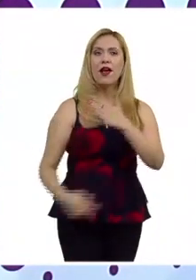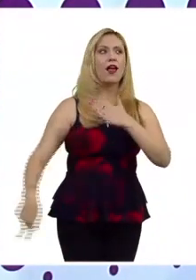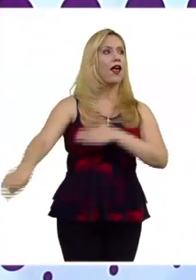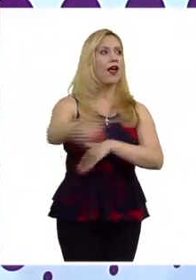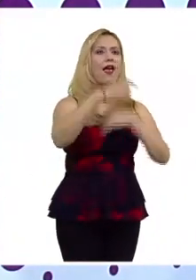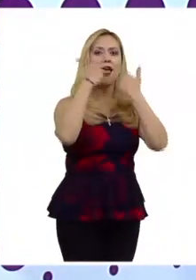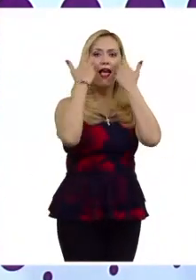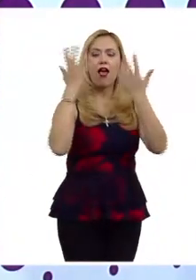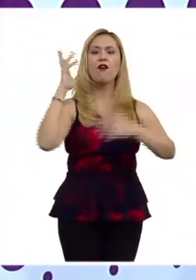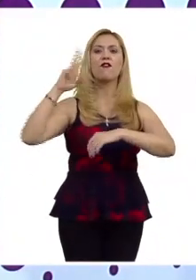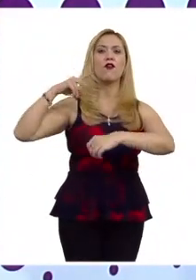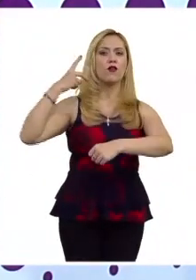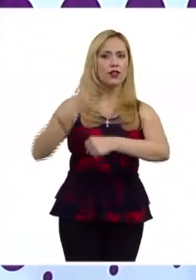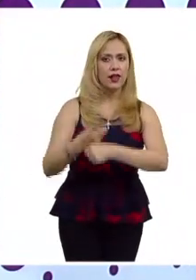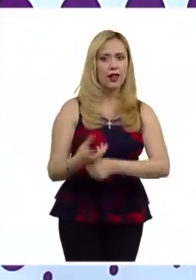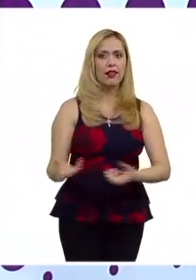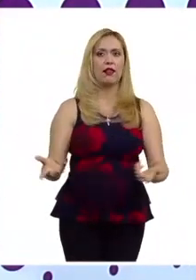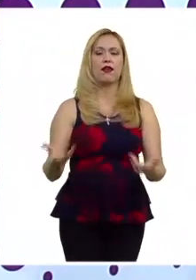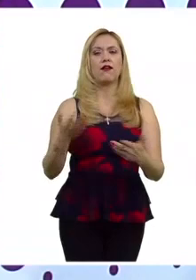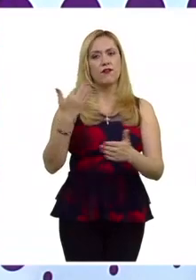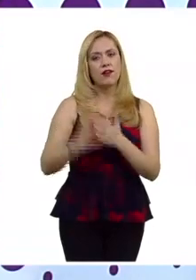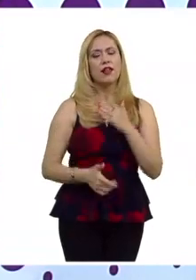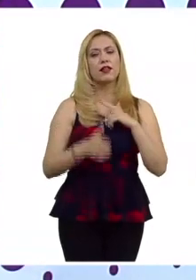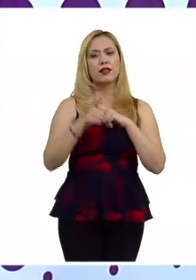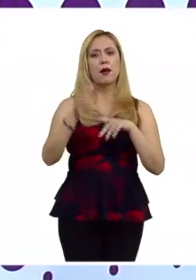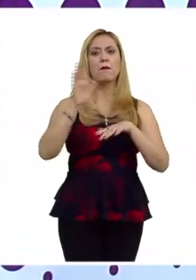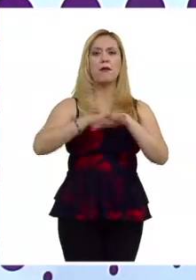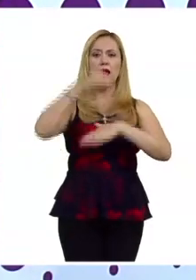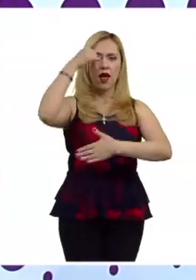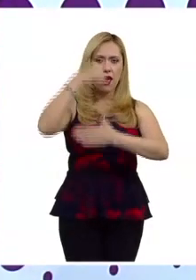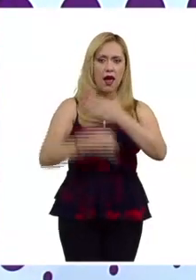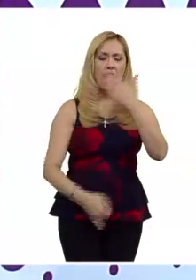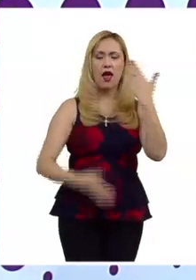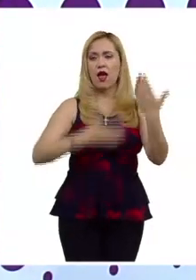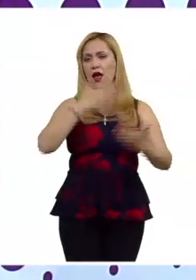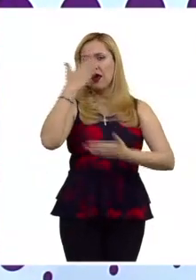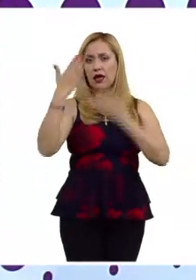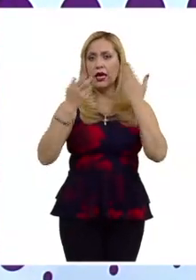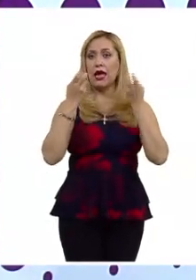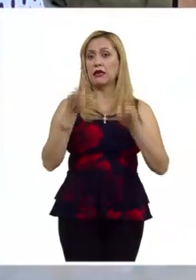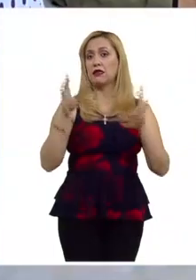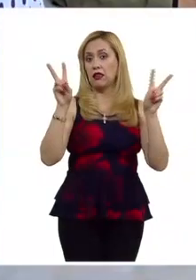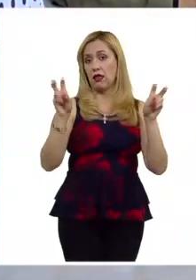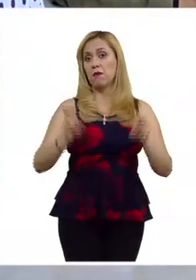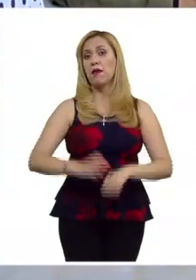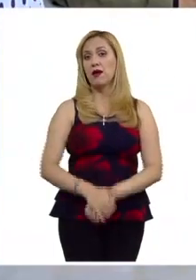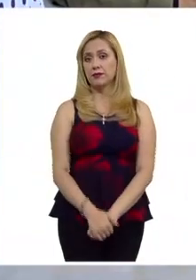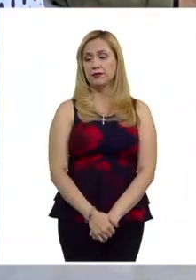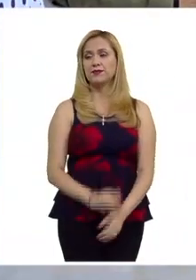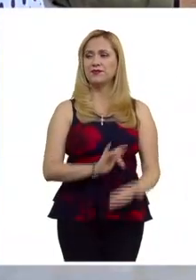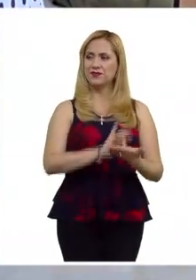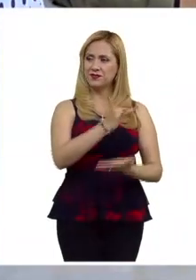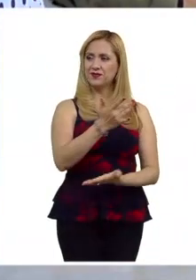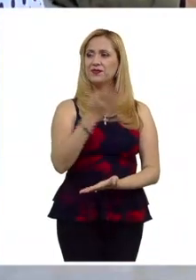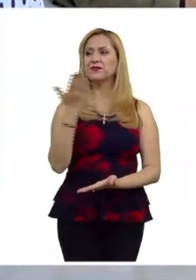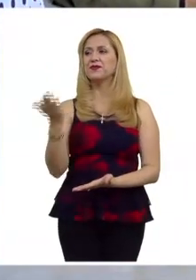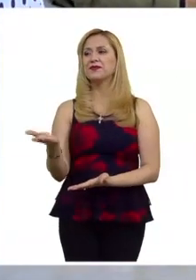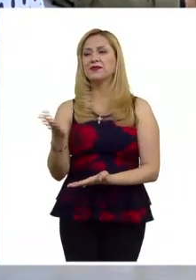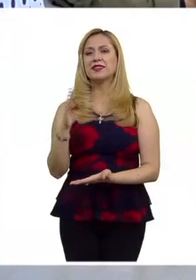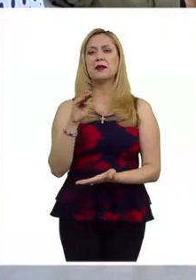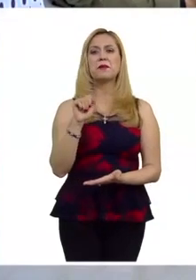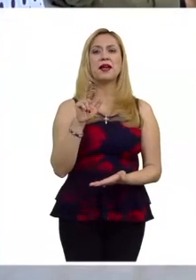esto y hace falta continuar profundizando en esta discusión que es muy importante en estos tiempos gracias María alguna